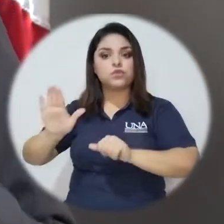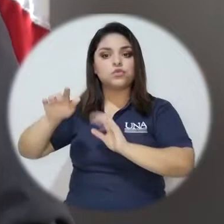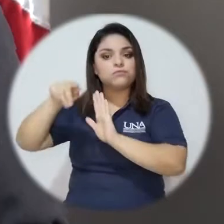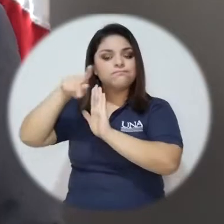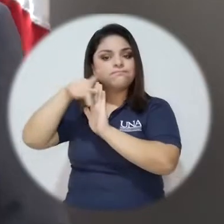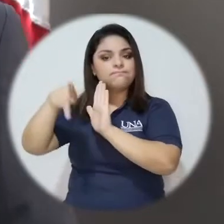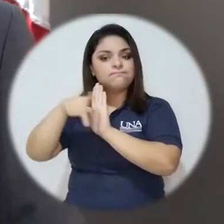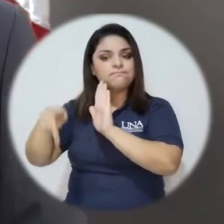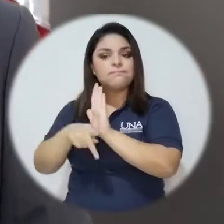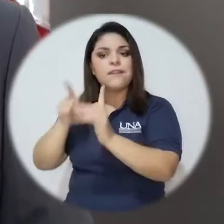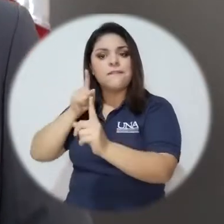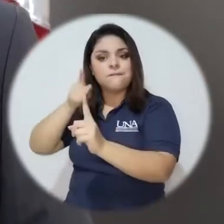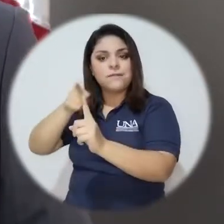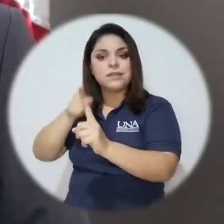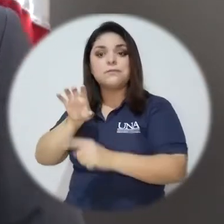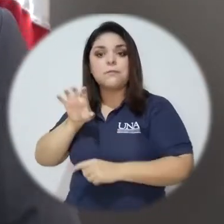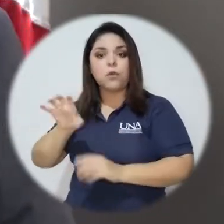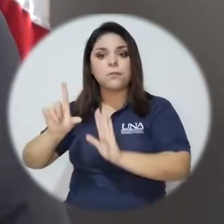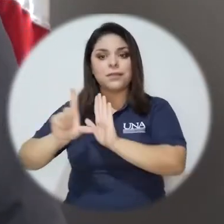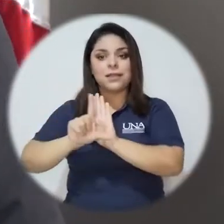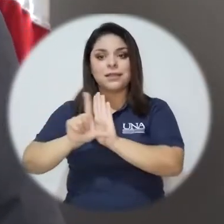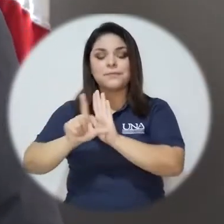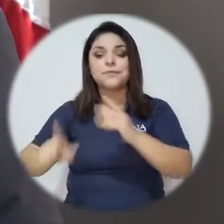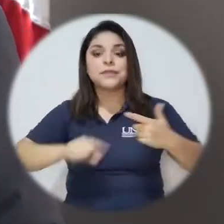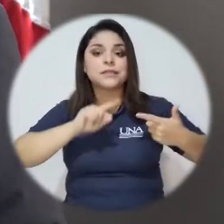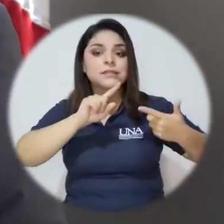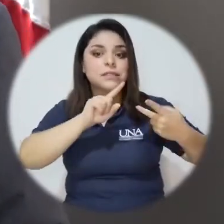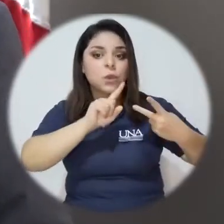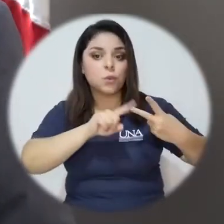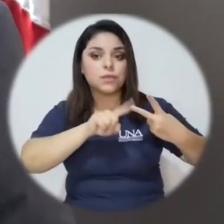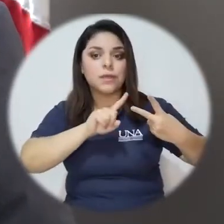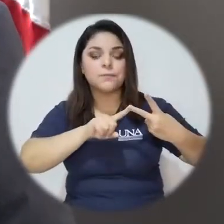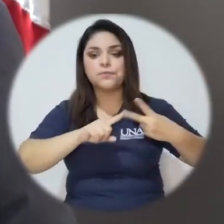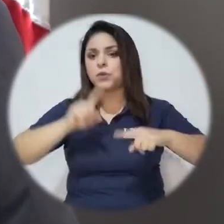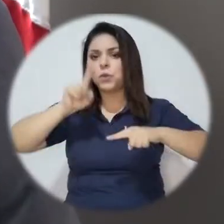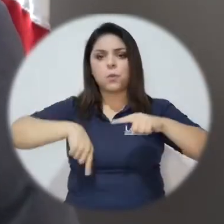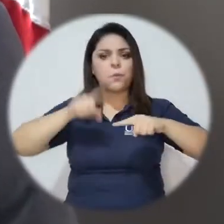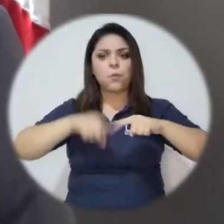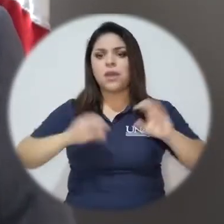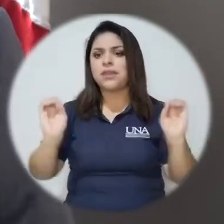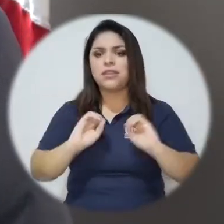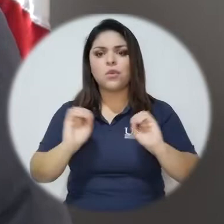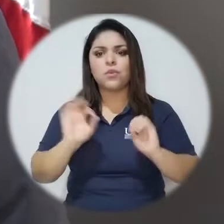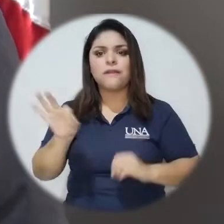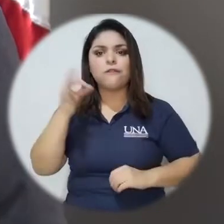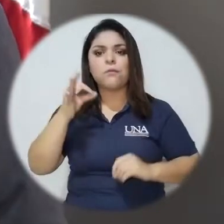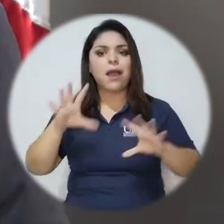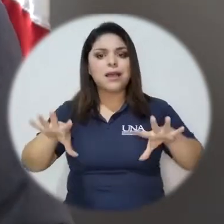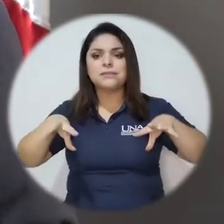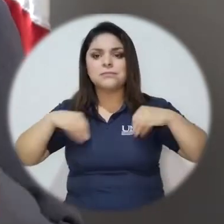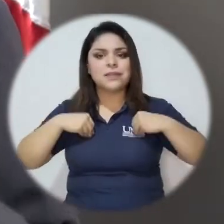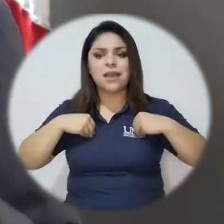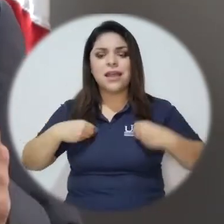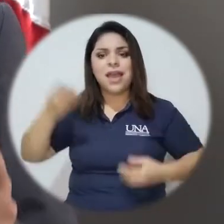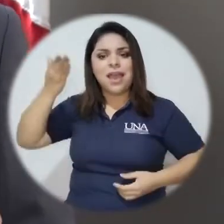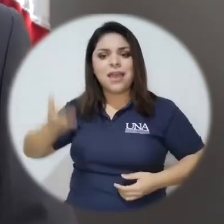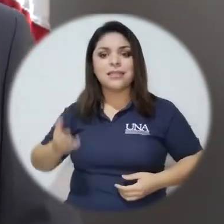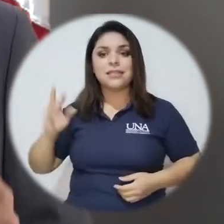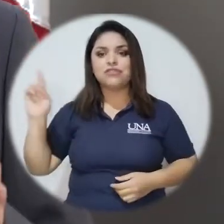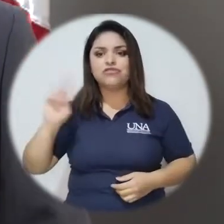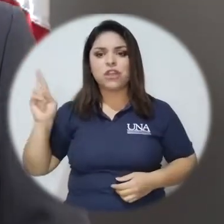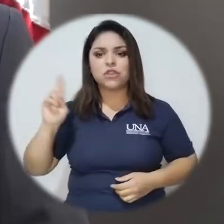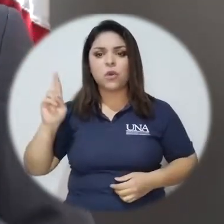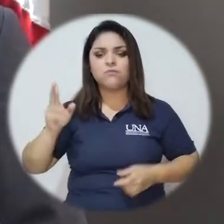los fines y principios de sus propios estatutos. La segunda es que no podemos de ninguna manera aceptar que el ente